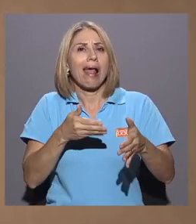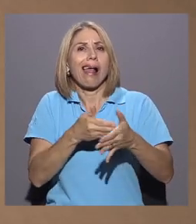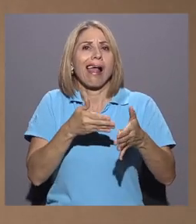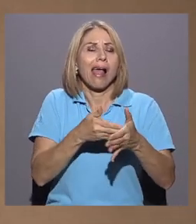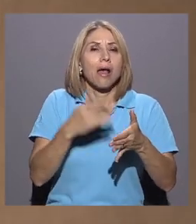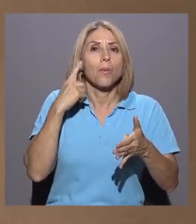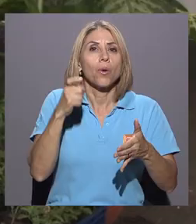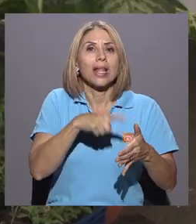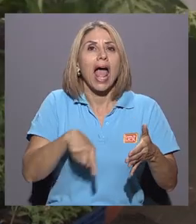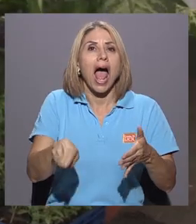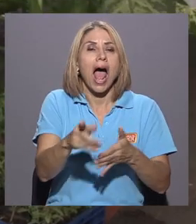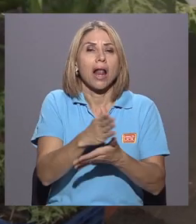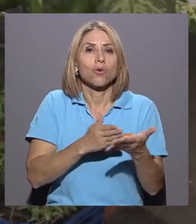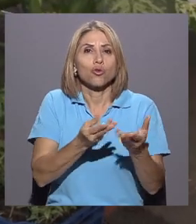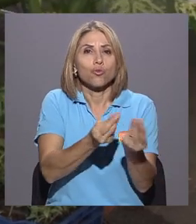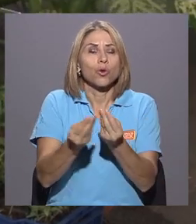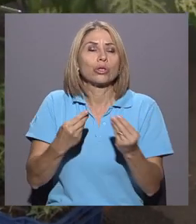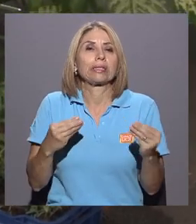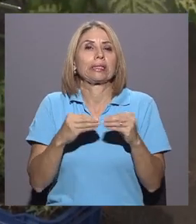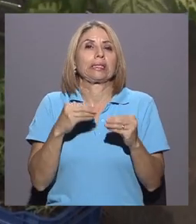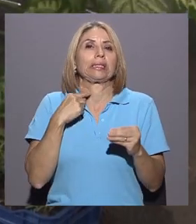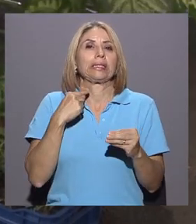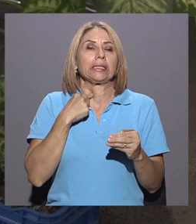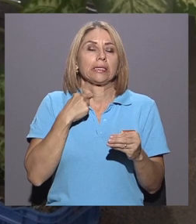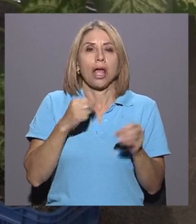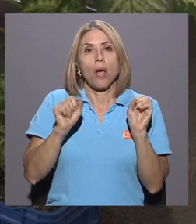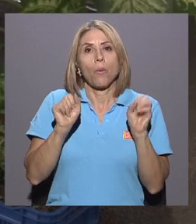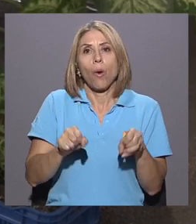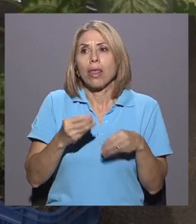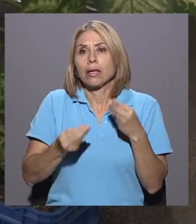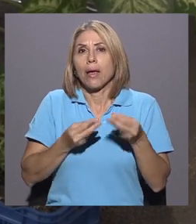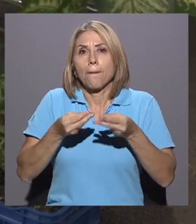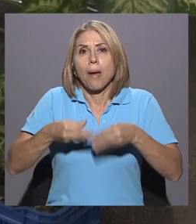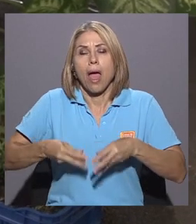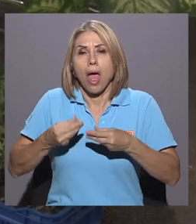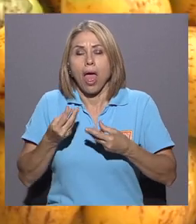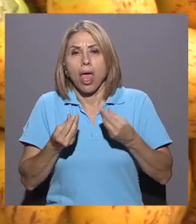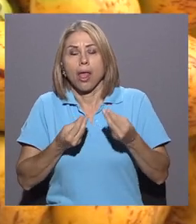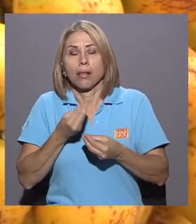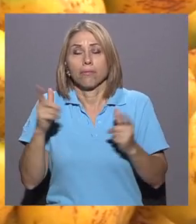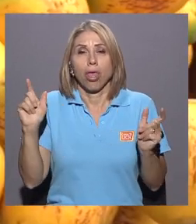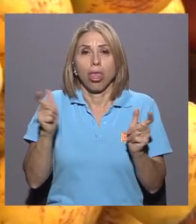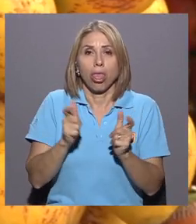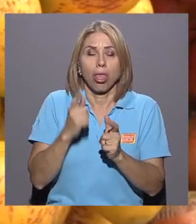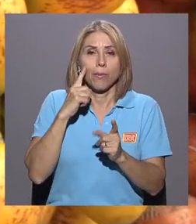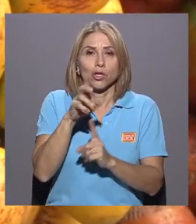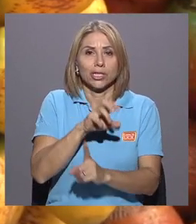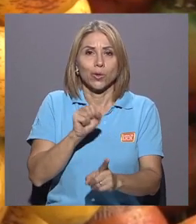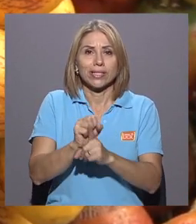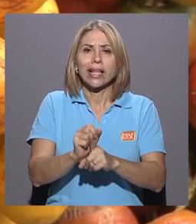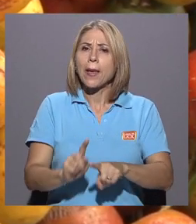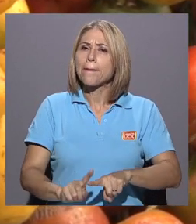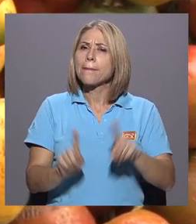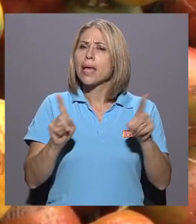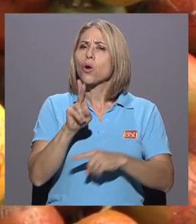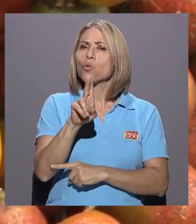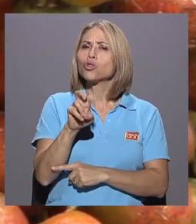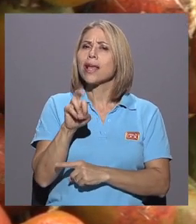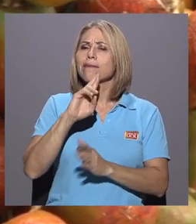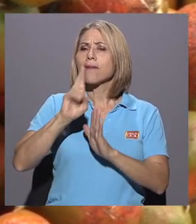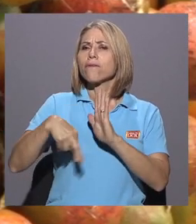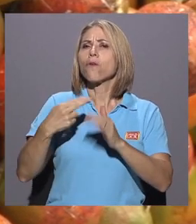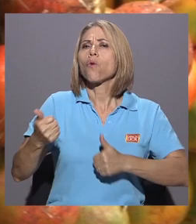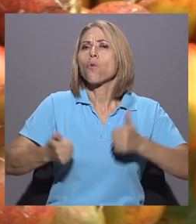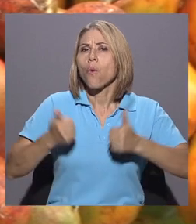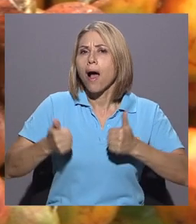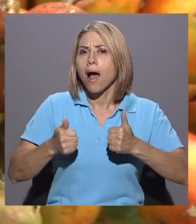precio de algunos productos y las pérdidas que podrían enfrentar debido a esta situación. Pero, ¿cuál es el papel de la UCR en este tema